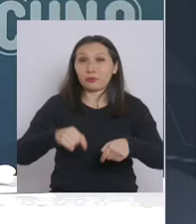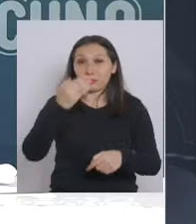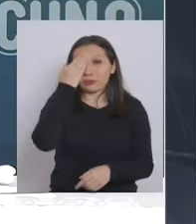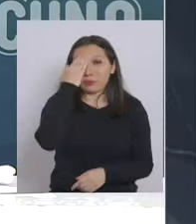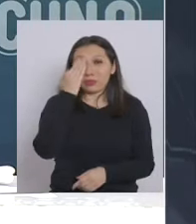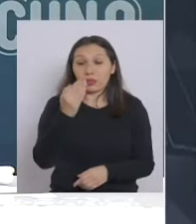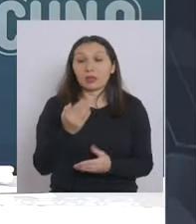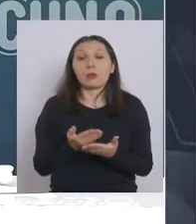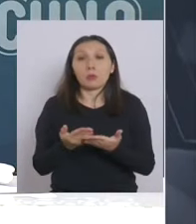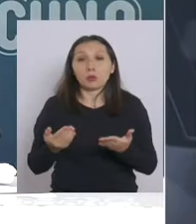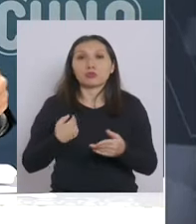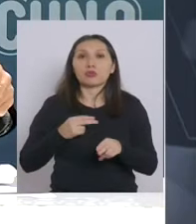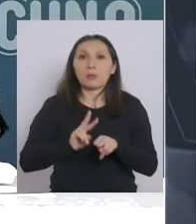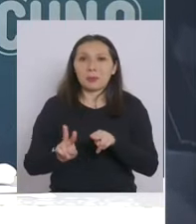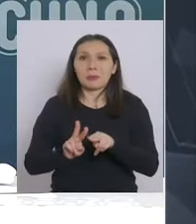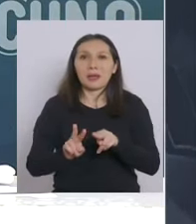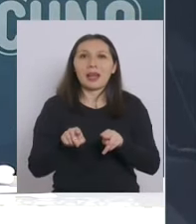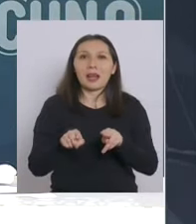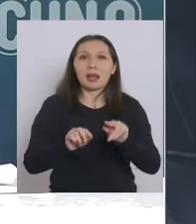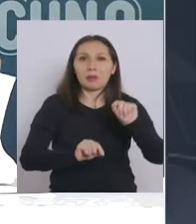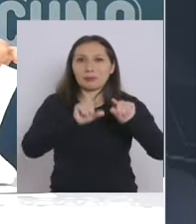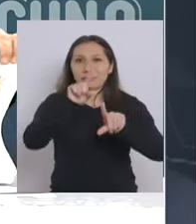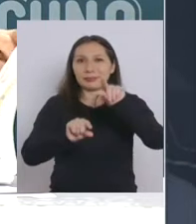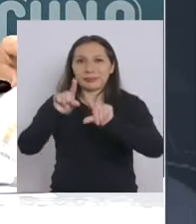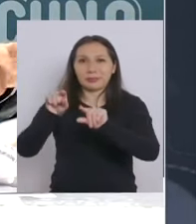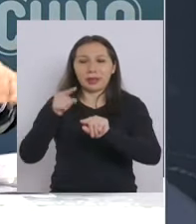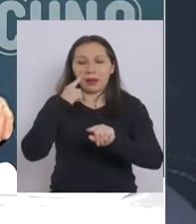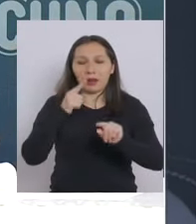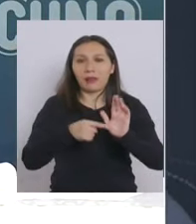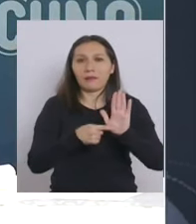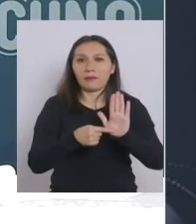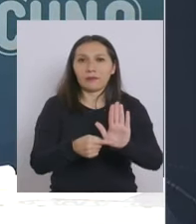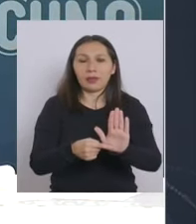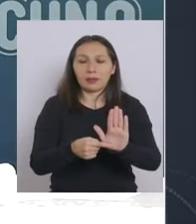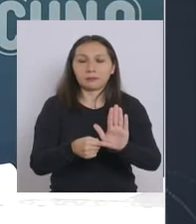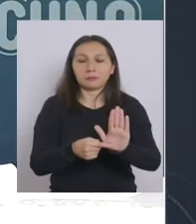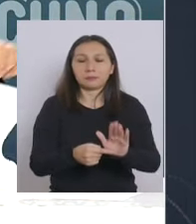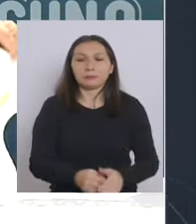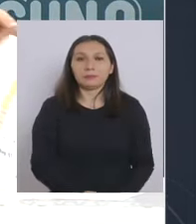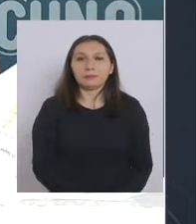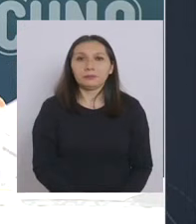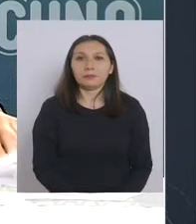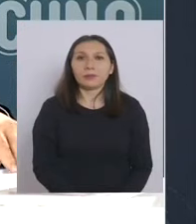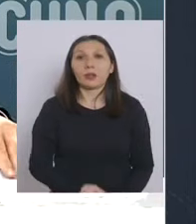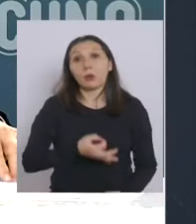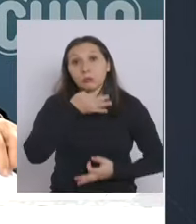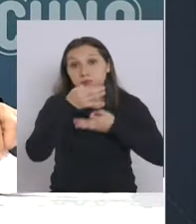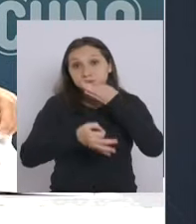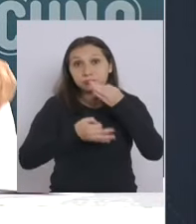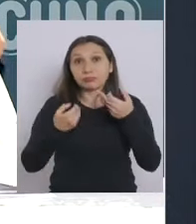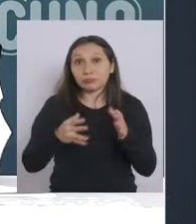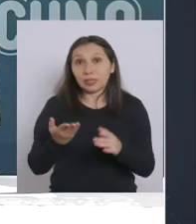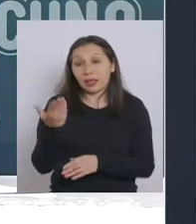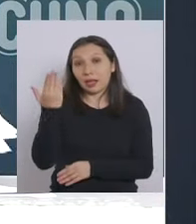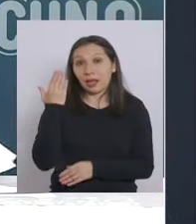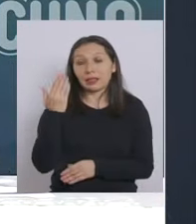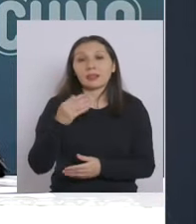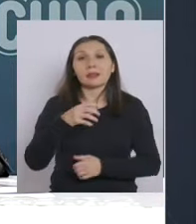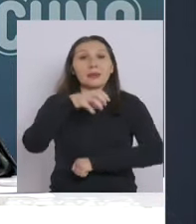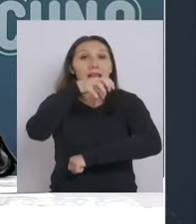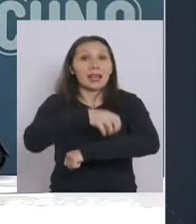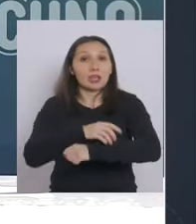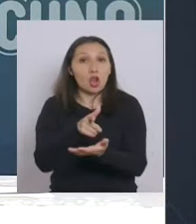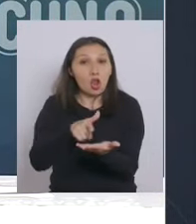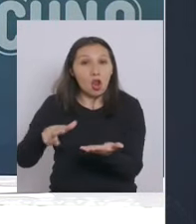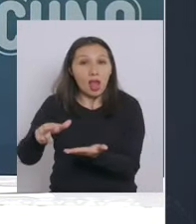y por eso preparamos el gráfico en el relato la región de los